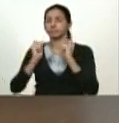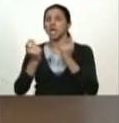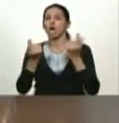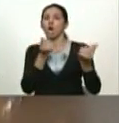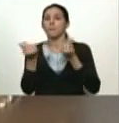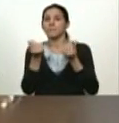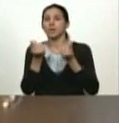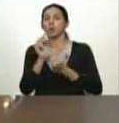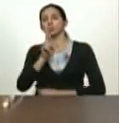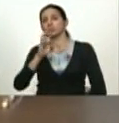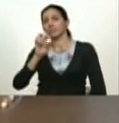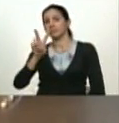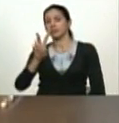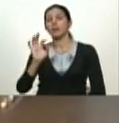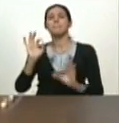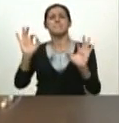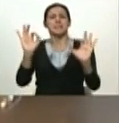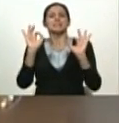especialista en análisis